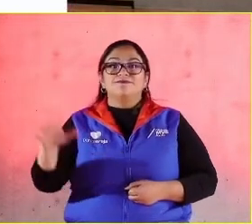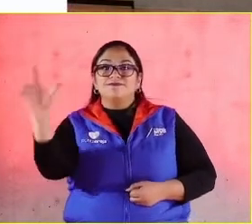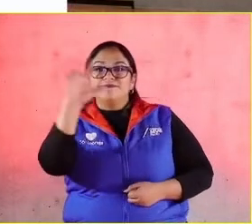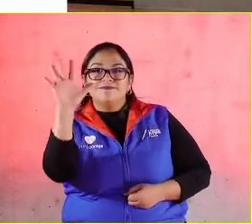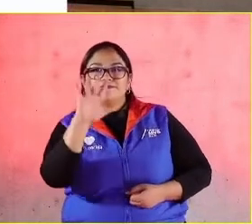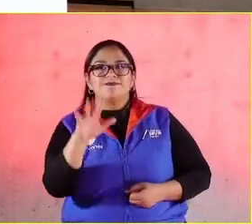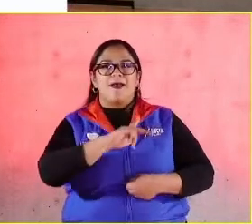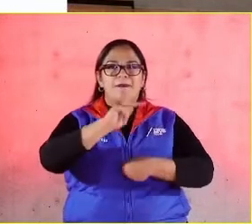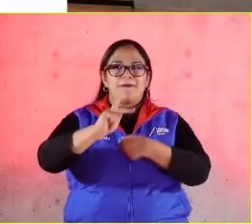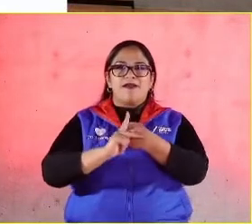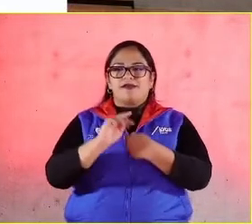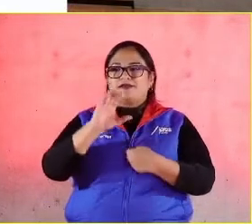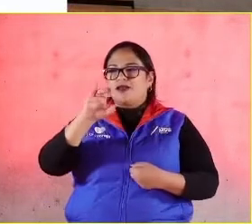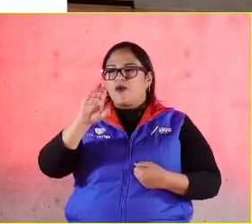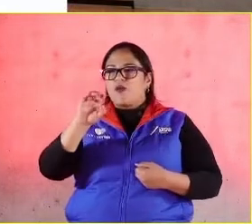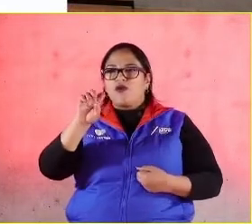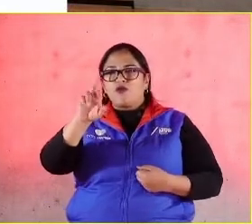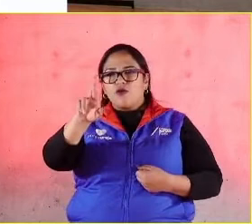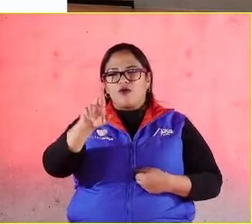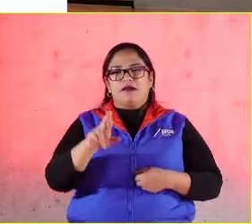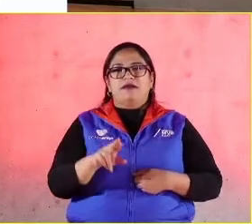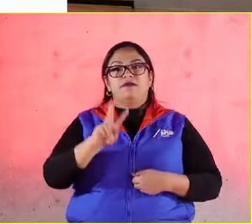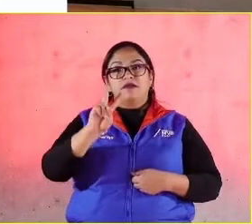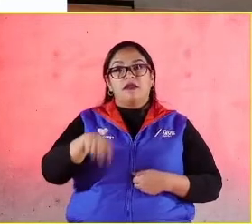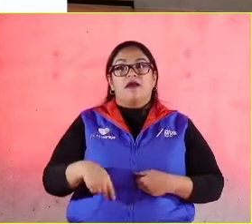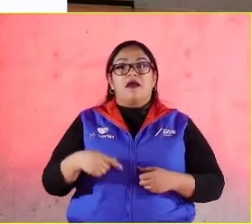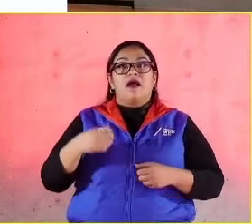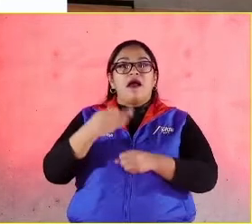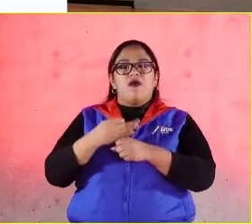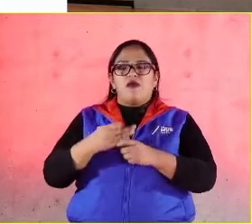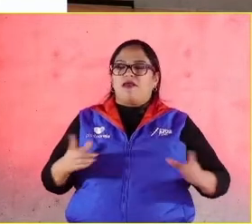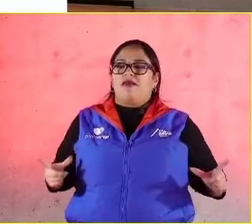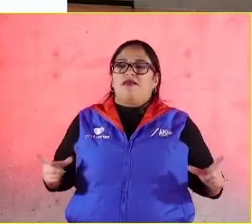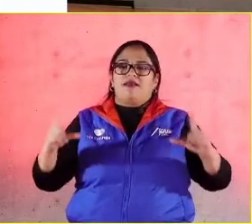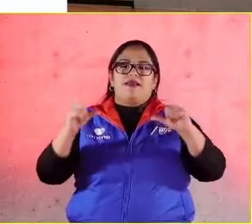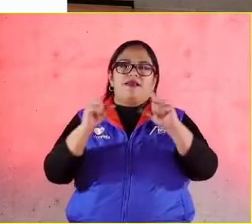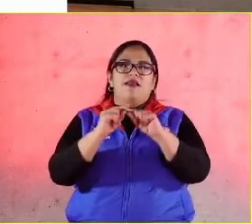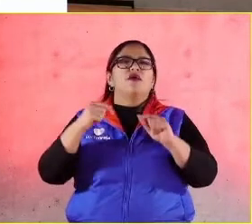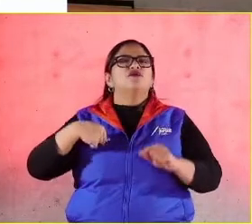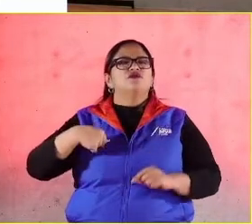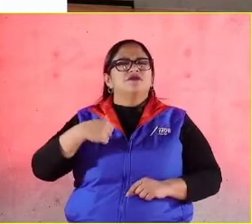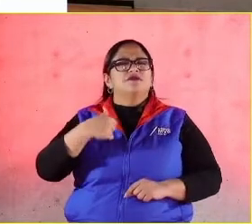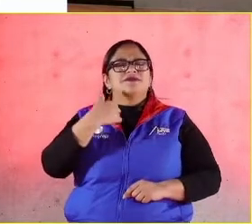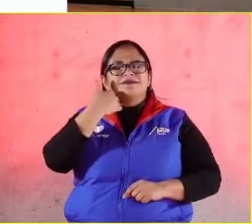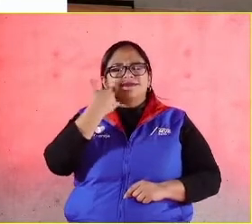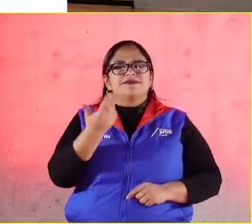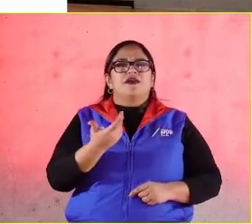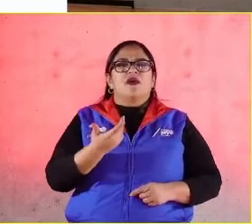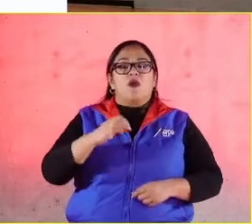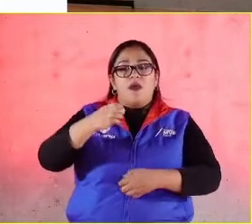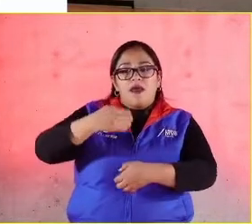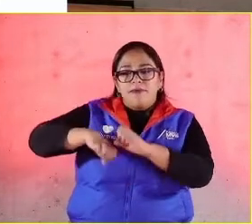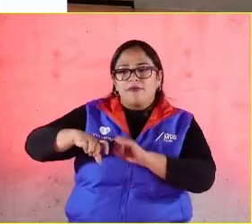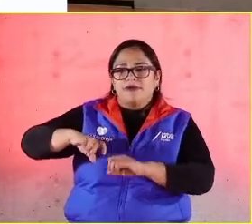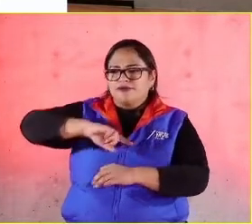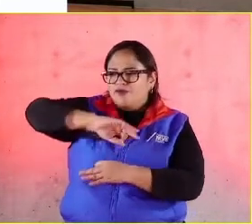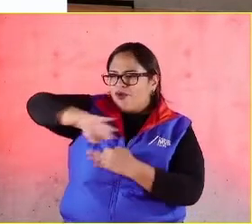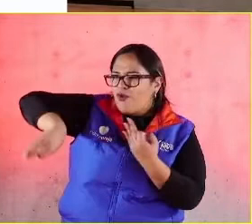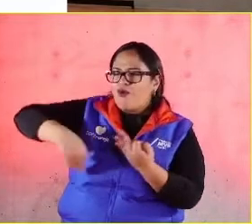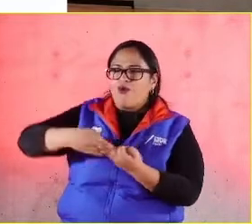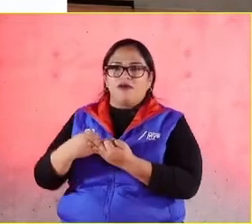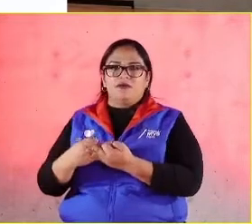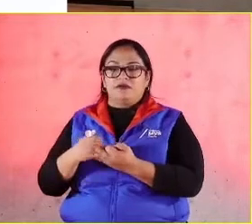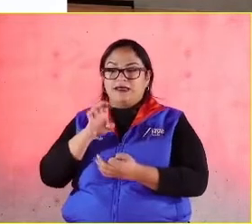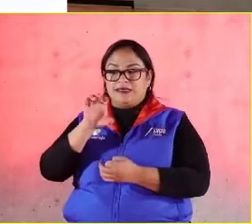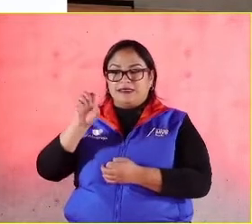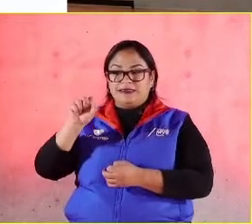Ecuador y ser parte de esta ceremonia de clausura. Quiero felicitar a todas las empresas que han sido acreedoras